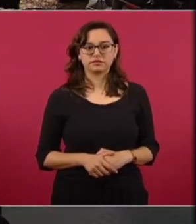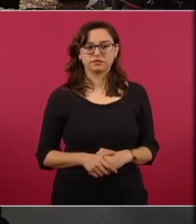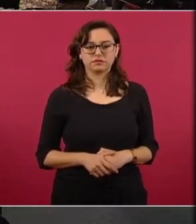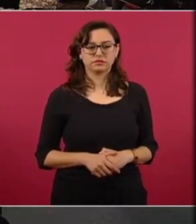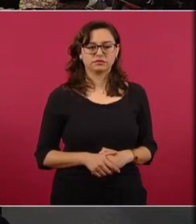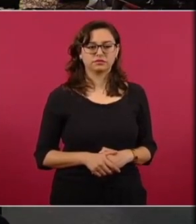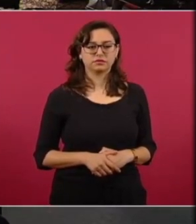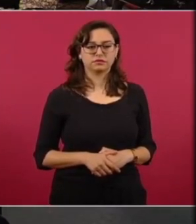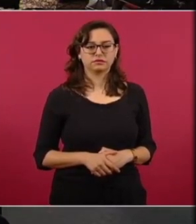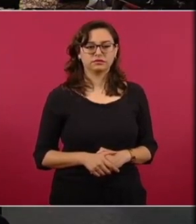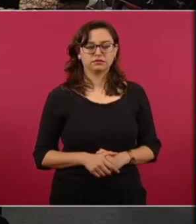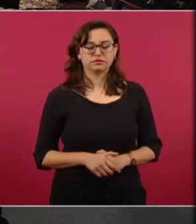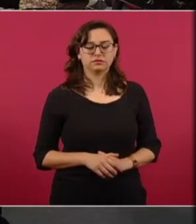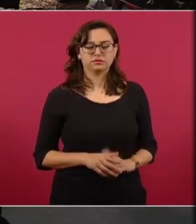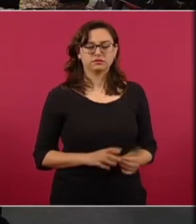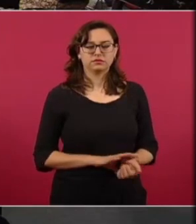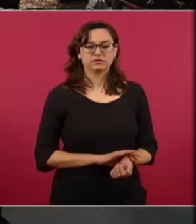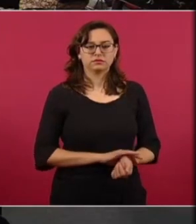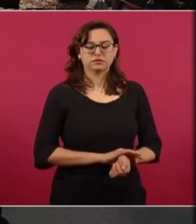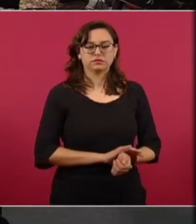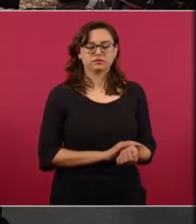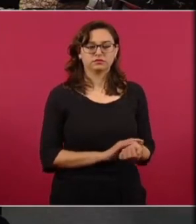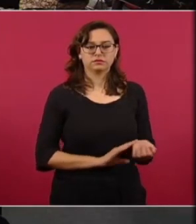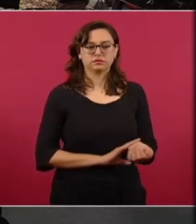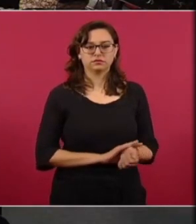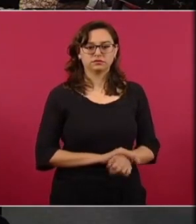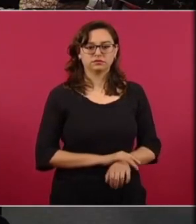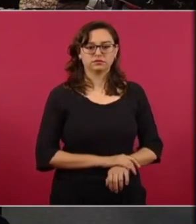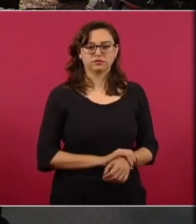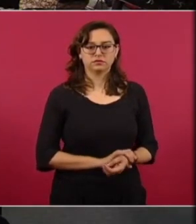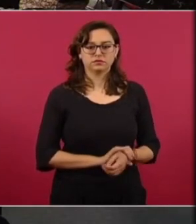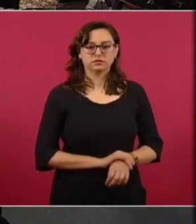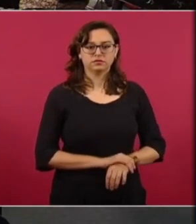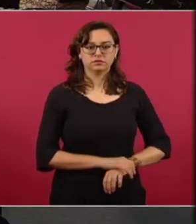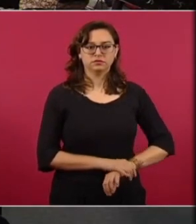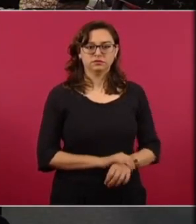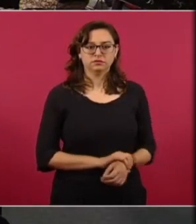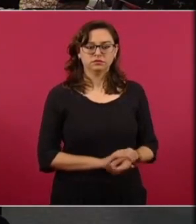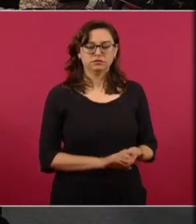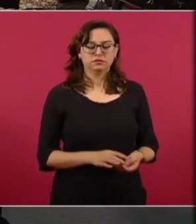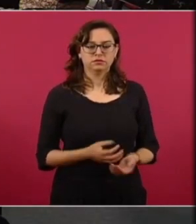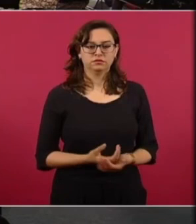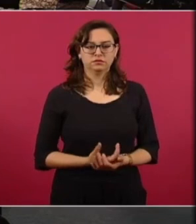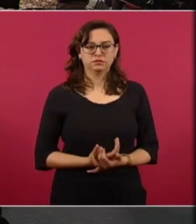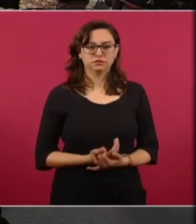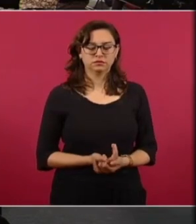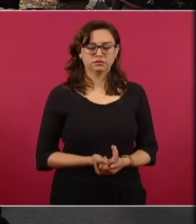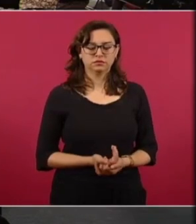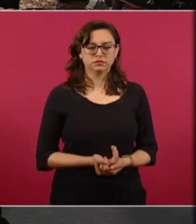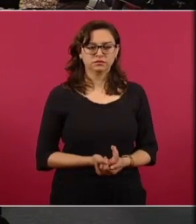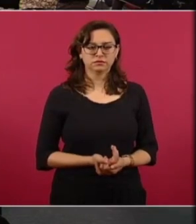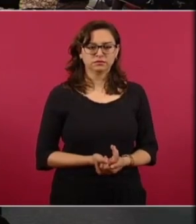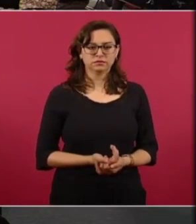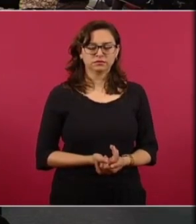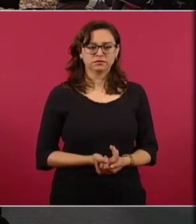grandes intereses en el sur del país empresas extranjeras estaban saqueando recursos naturales